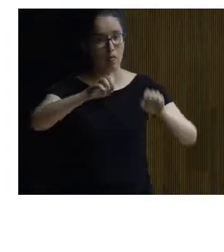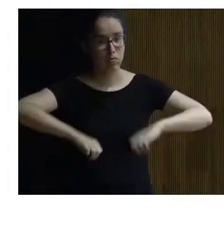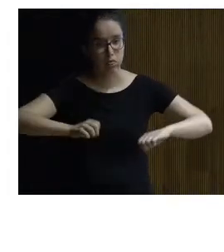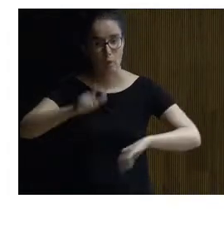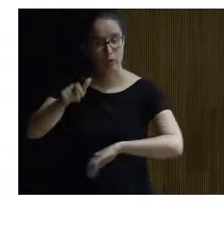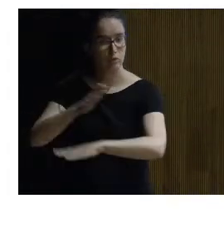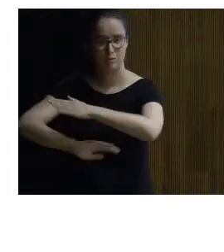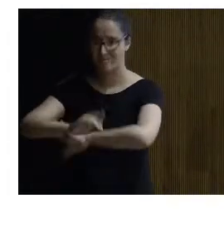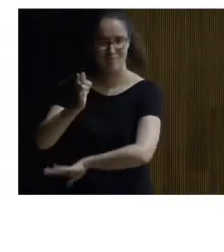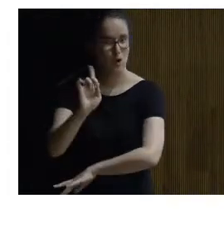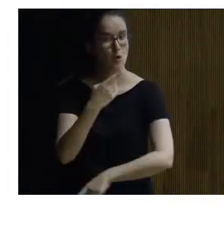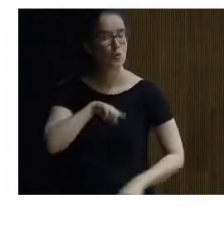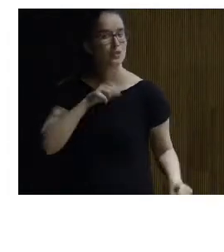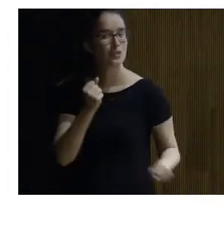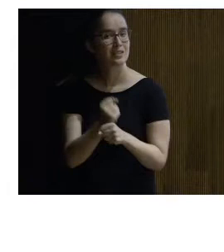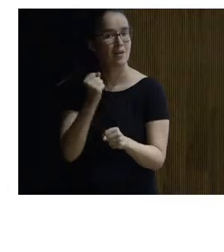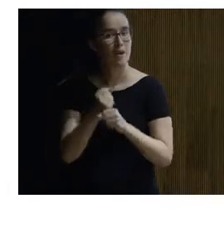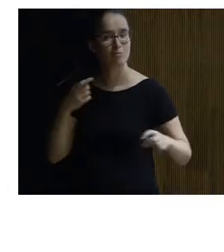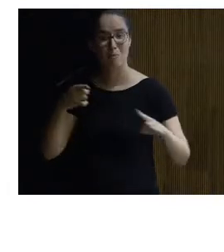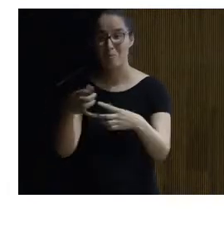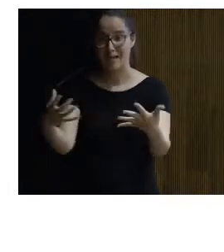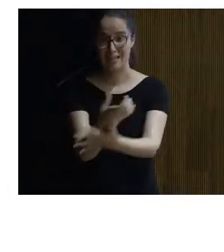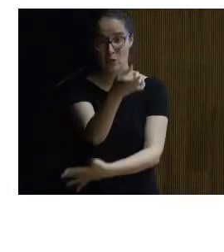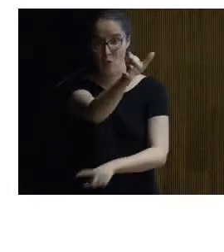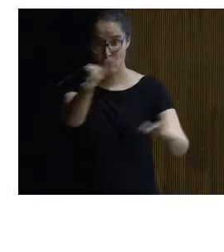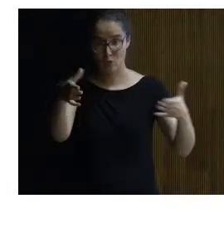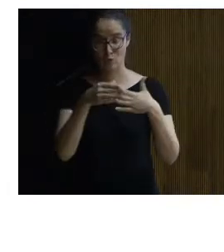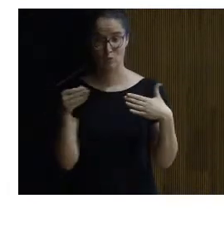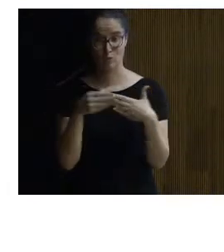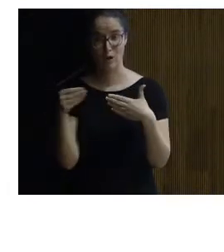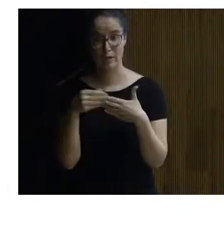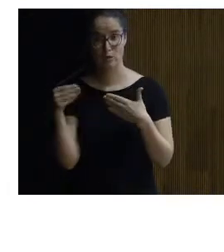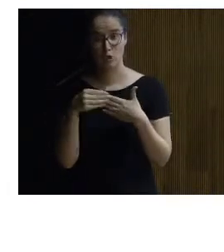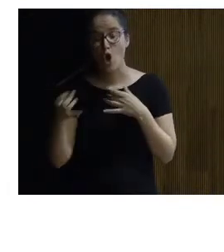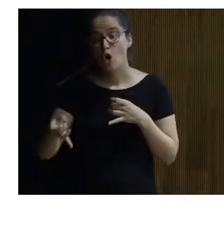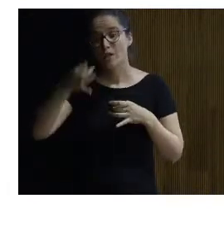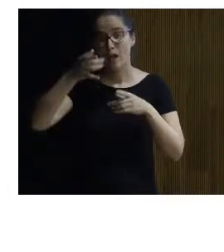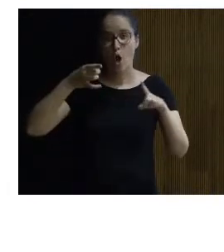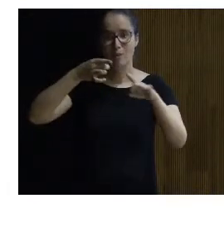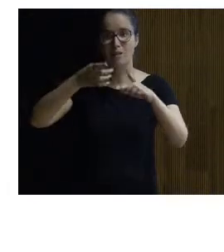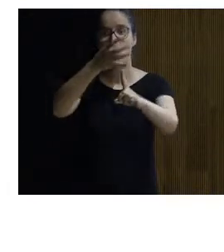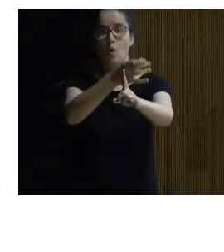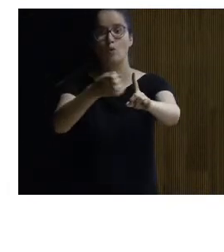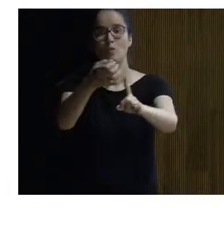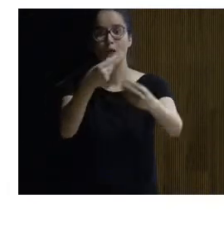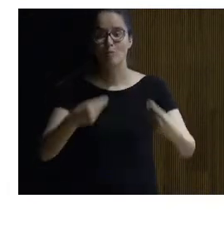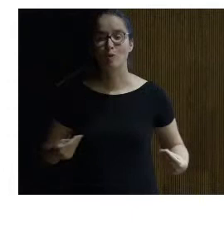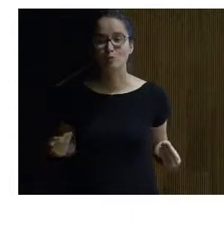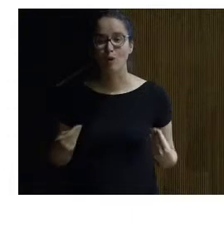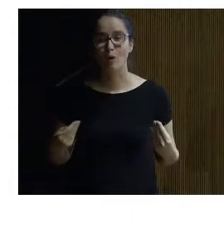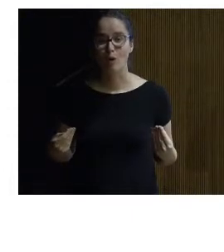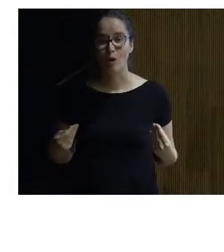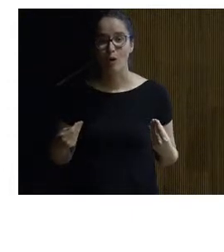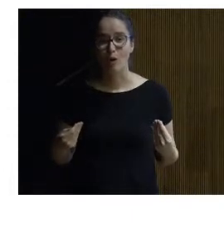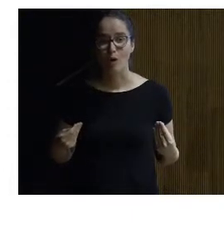las personas con discapacidad nuestro trabajo va dirigido absolutamente a todos los usuarios con la idea ¿no? esa utopía de eliminar el SIA